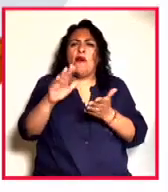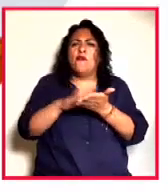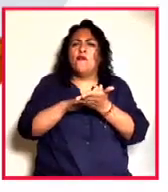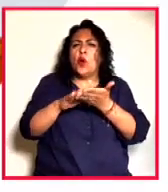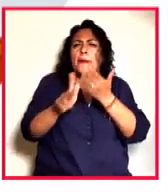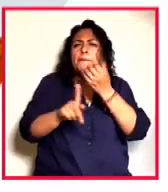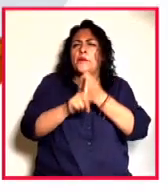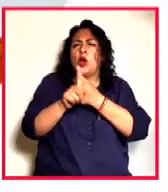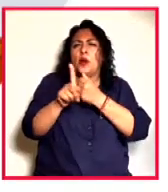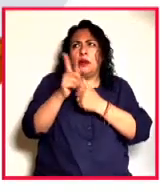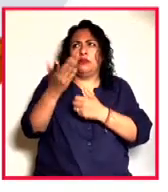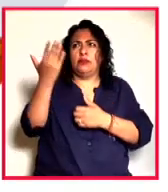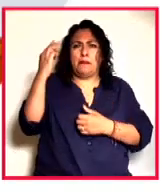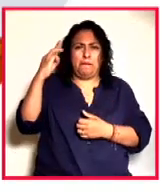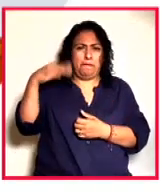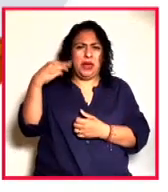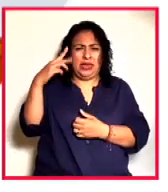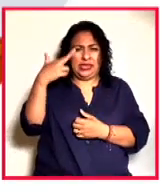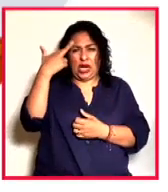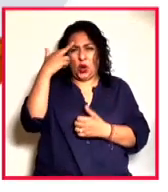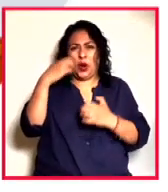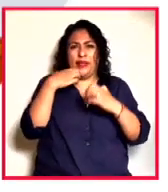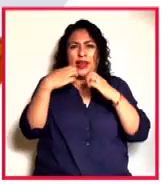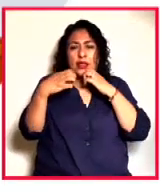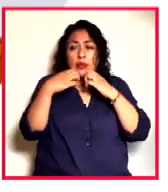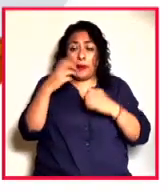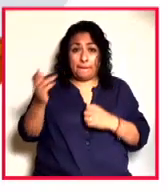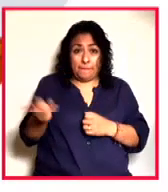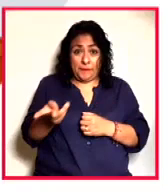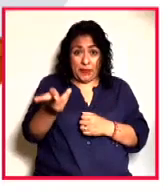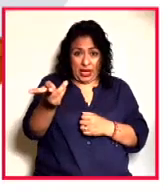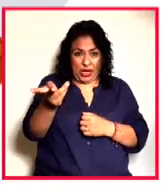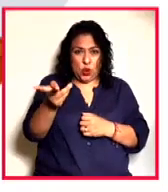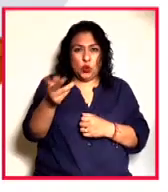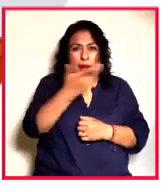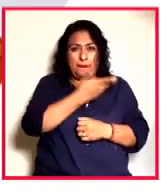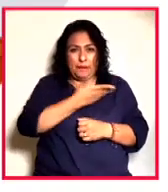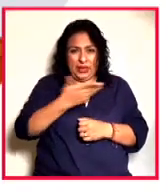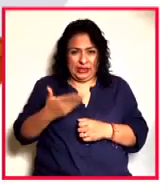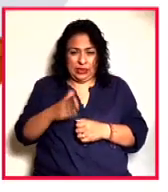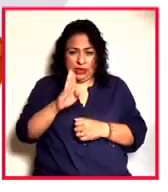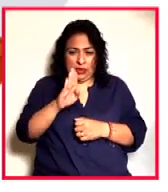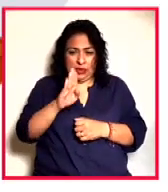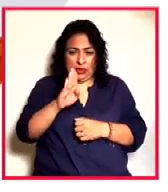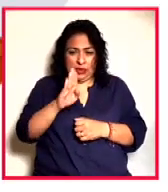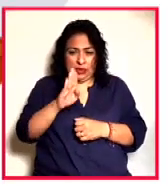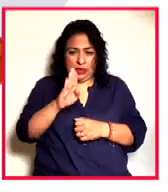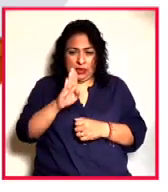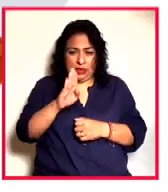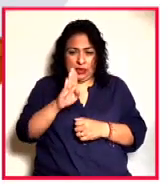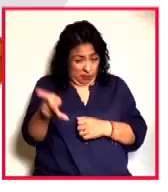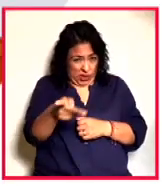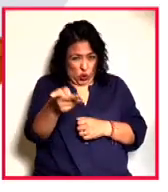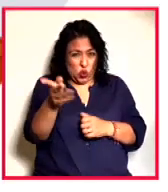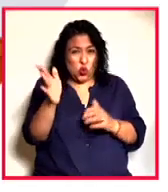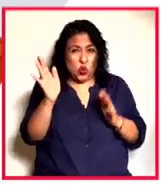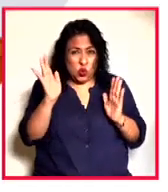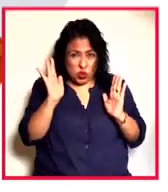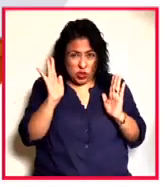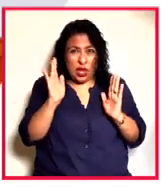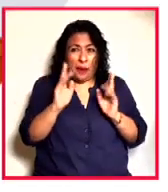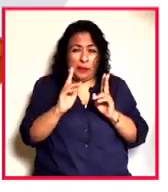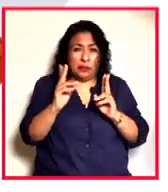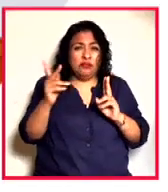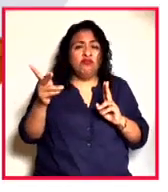pese a que en marzo, recuerden, que en una entrevista cuando le preguntan al presidente Biden si considera que Putin es un asesino y él